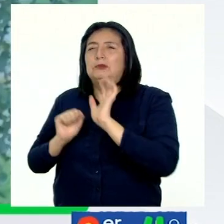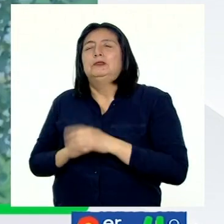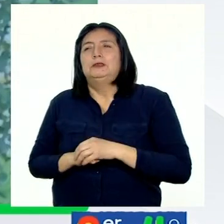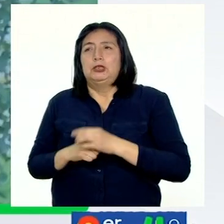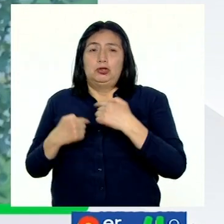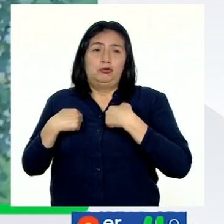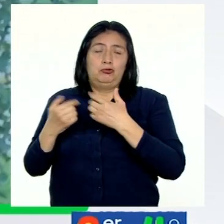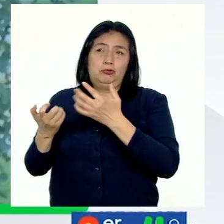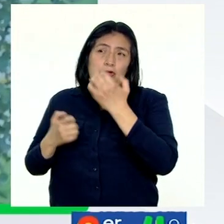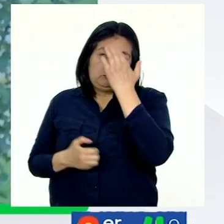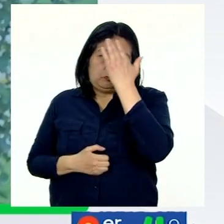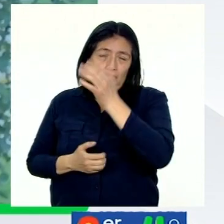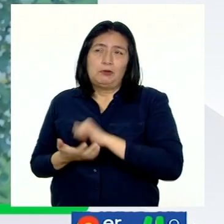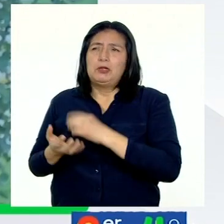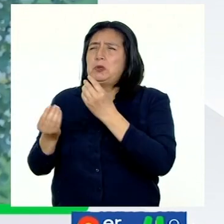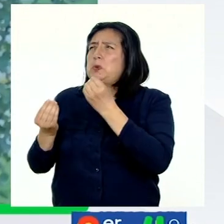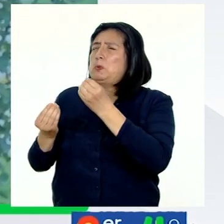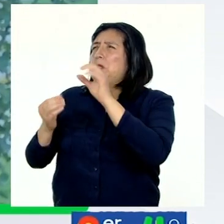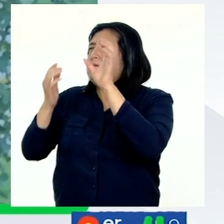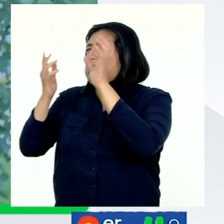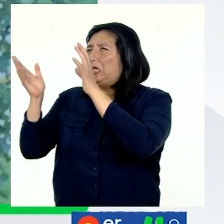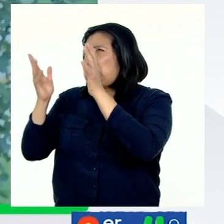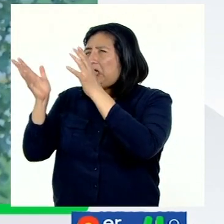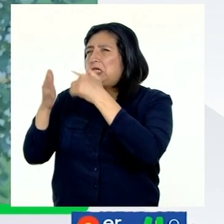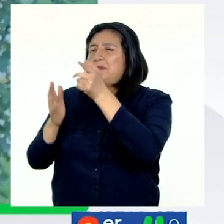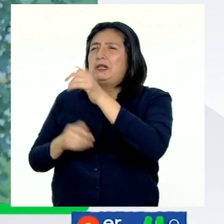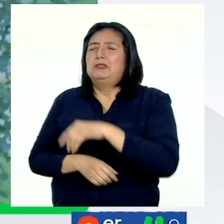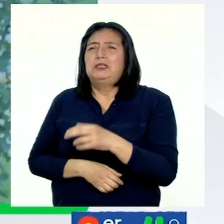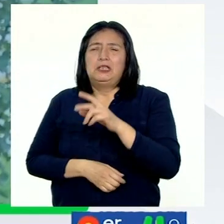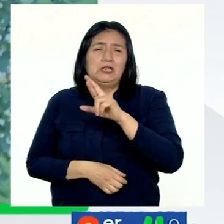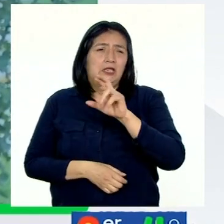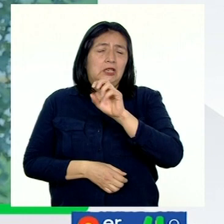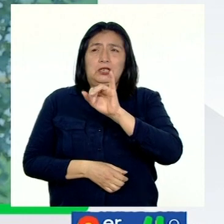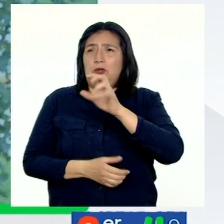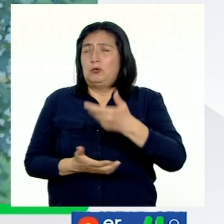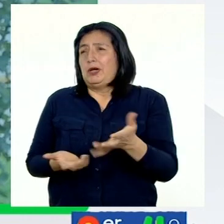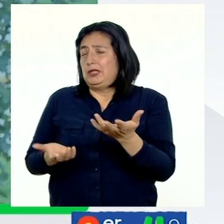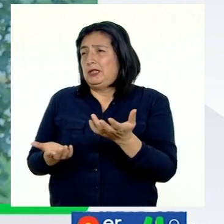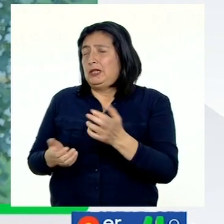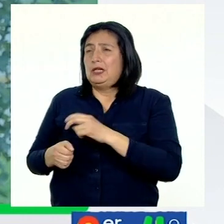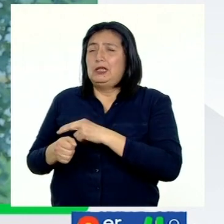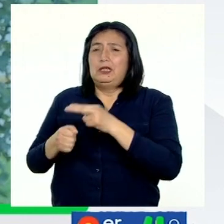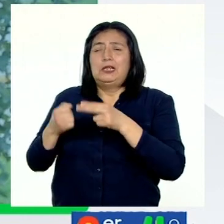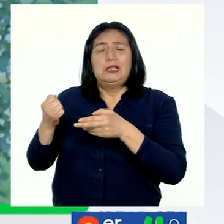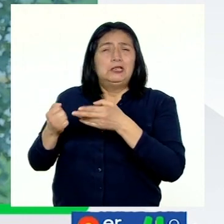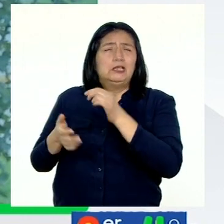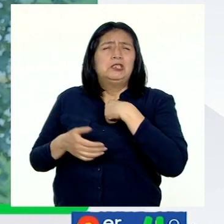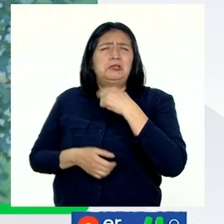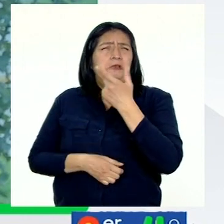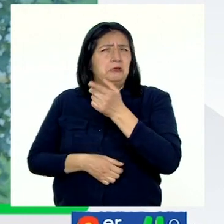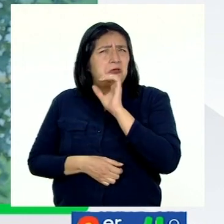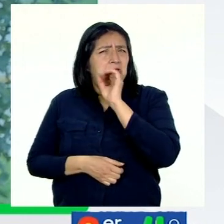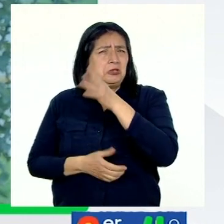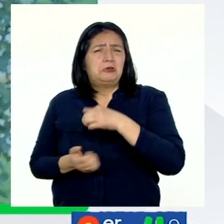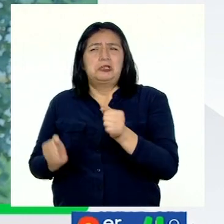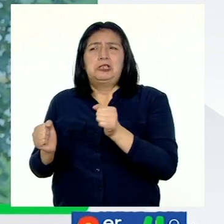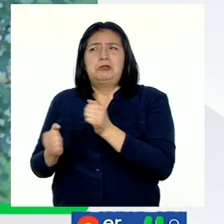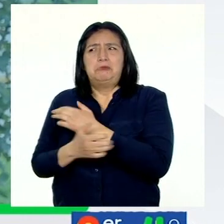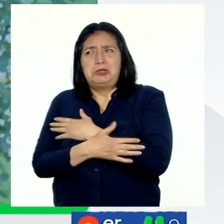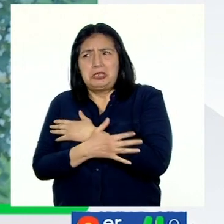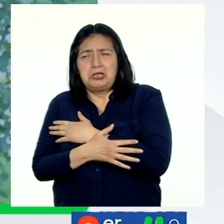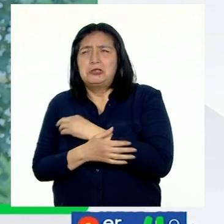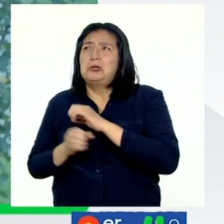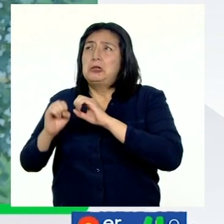si yo quiero saber cuál es el clima de la localidad de Recuay, ubicada en Ancash, estaré diciendo que durante el invierno,